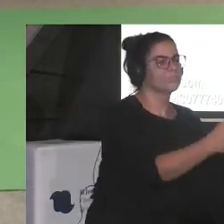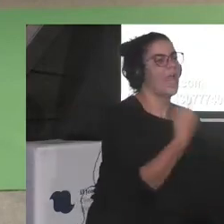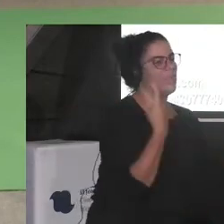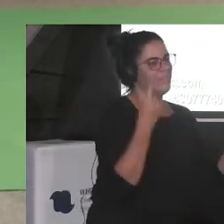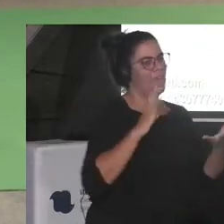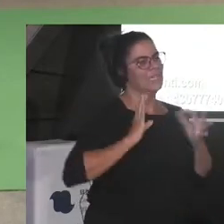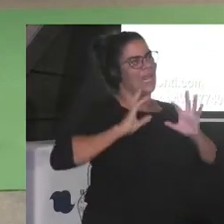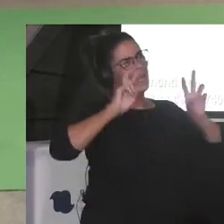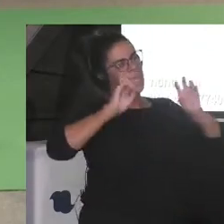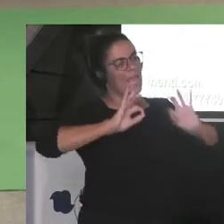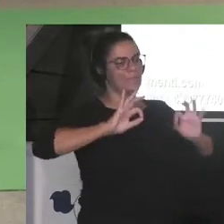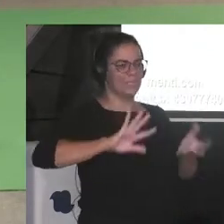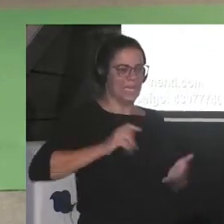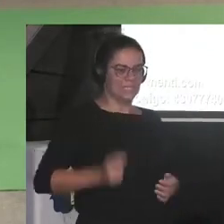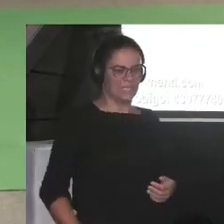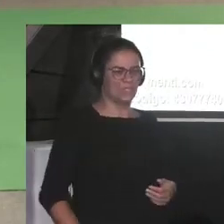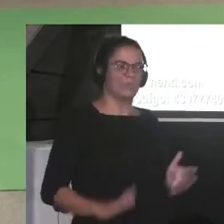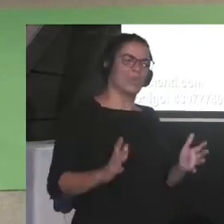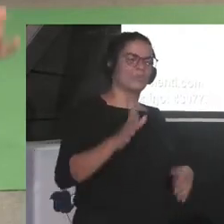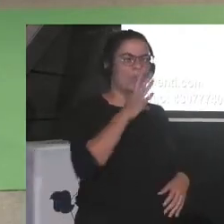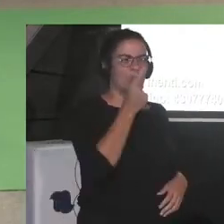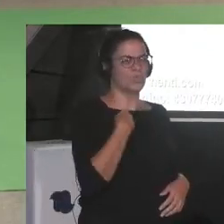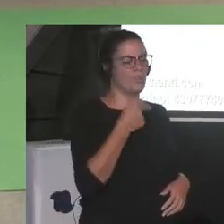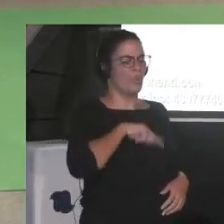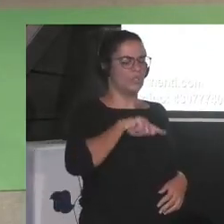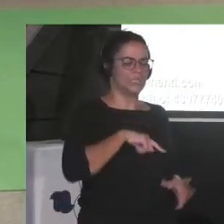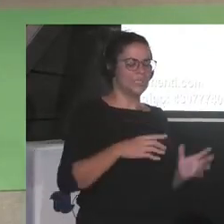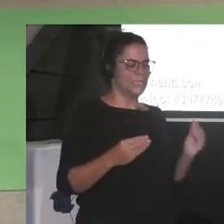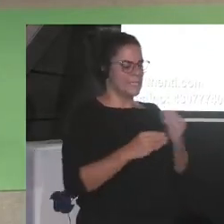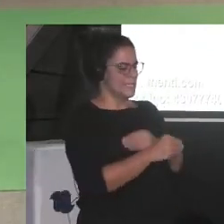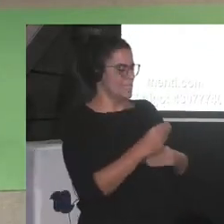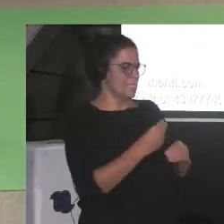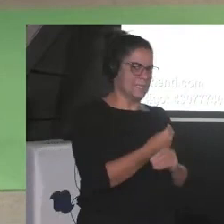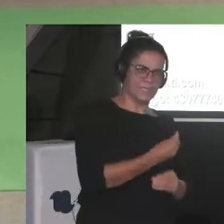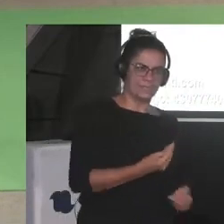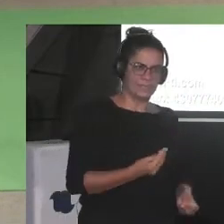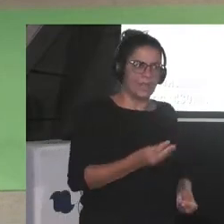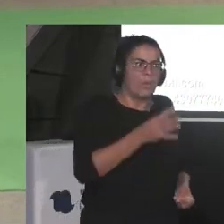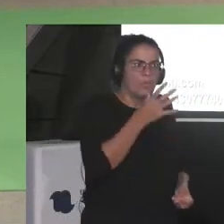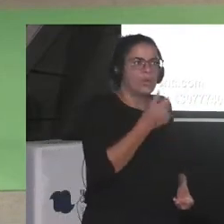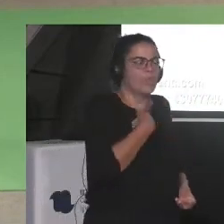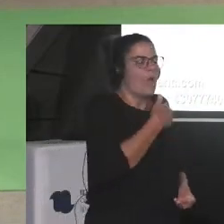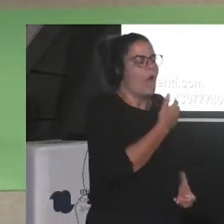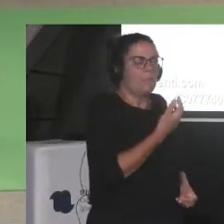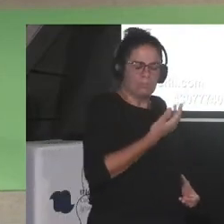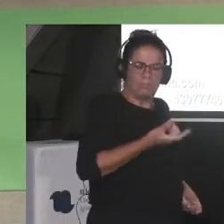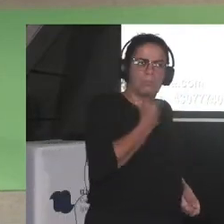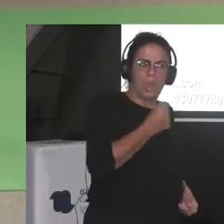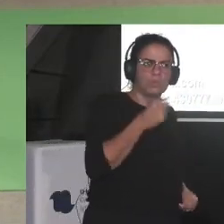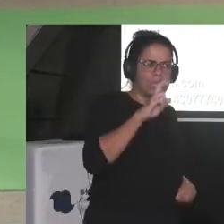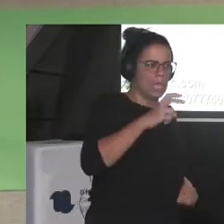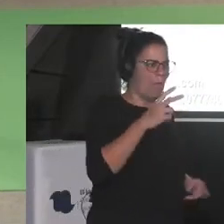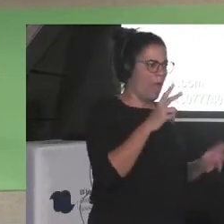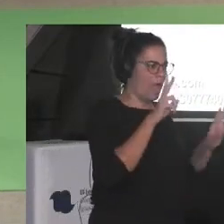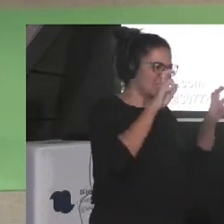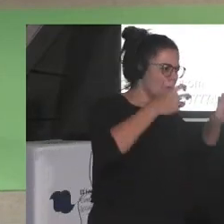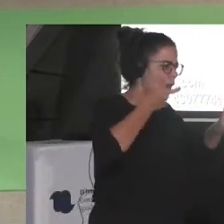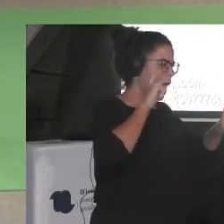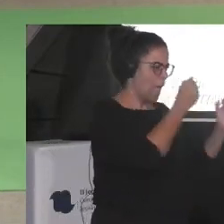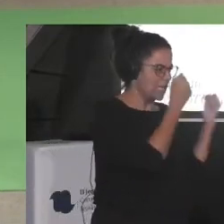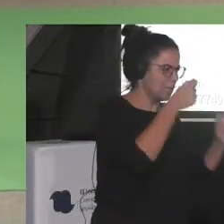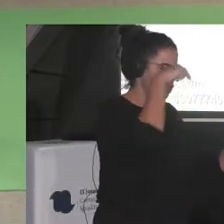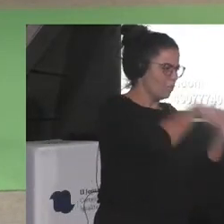me parece contradictorio también ¿no? porque ¿por qué no tener derecho también a ser una persona dispersa y a saber de muchas cosas y hacerlo y poder